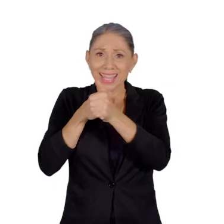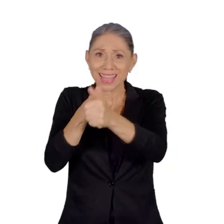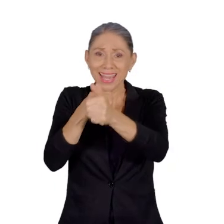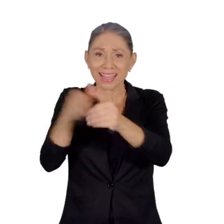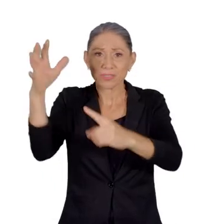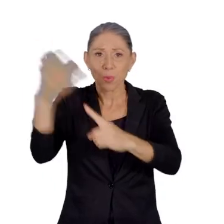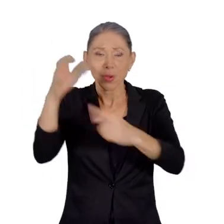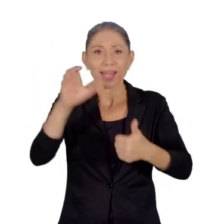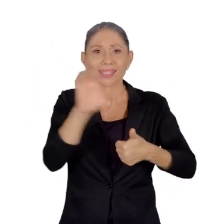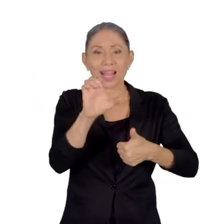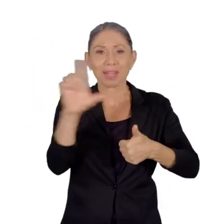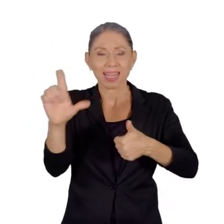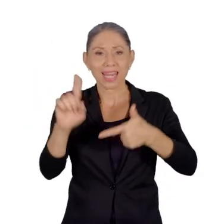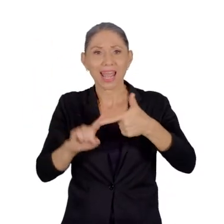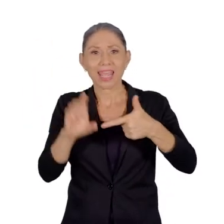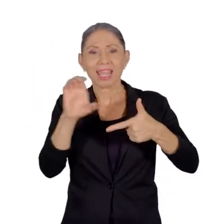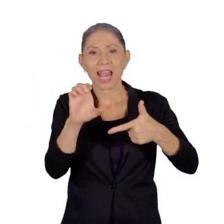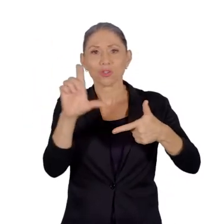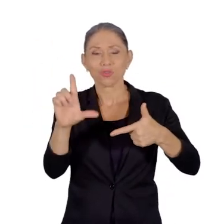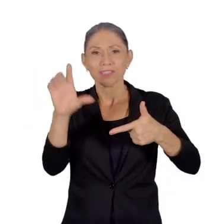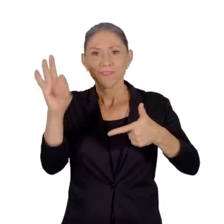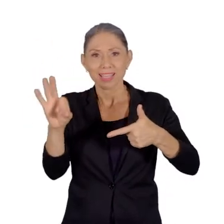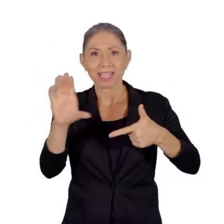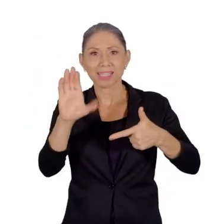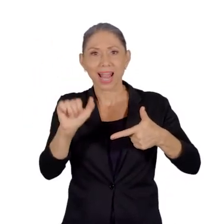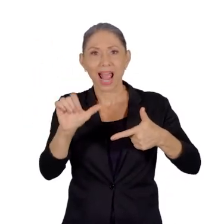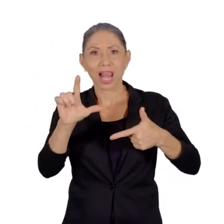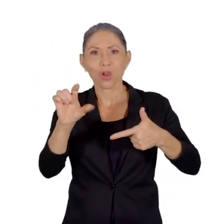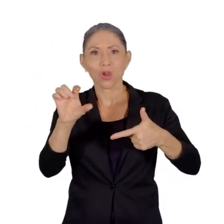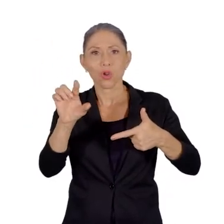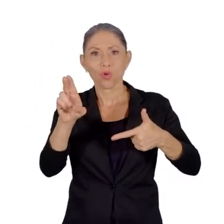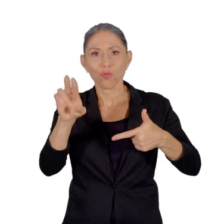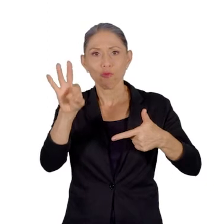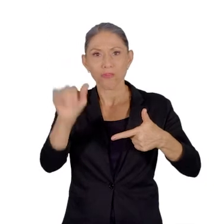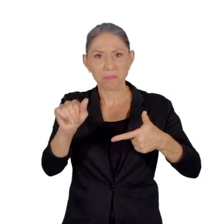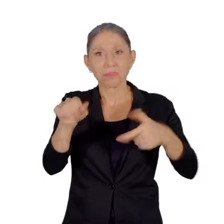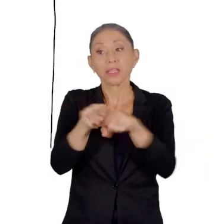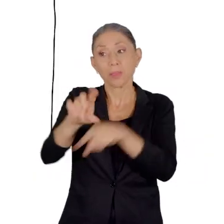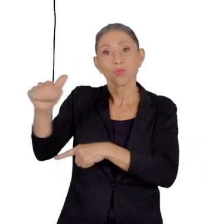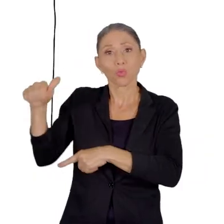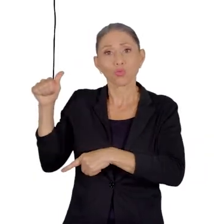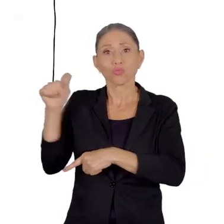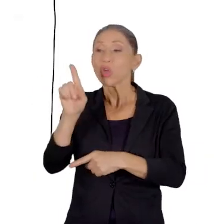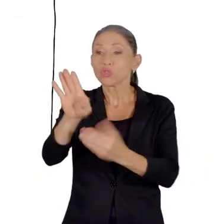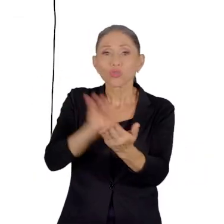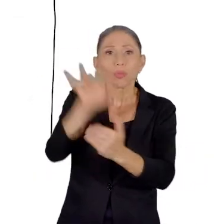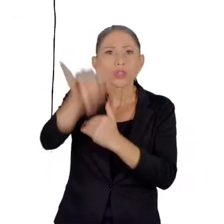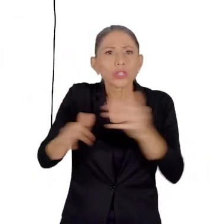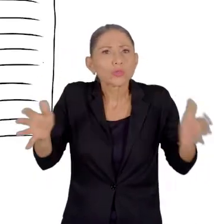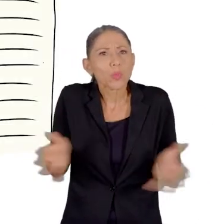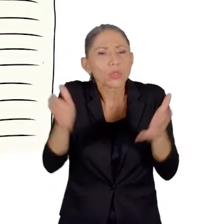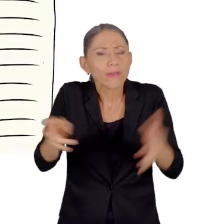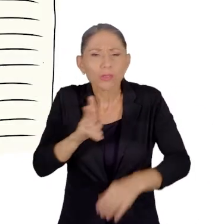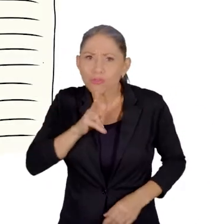populares Carmen Lira y Carlos Luis Fallas Calufa. entre muchos otros. Sus proyectos estaban motivados por